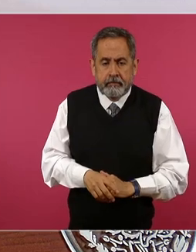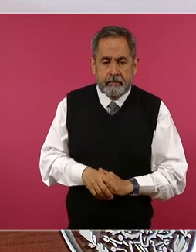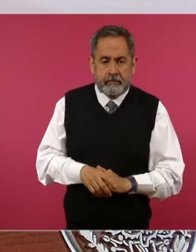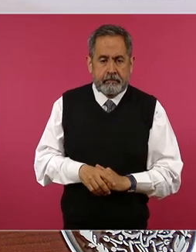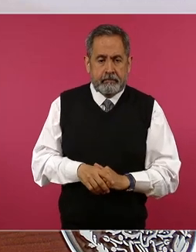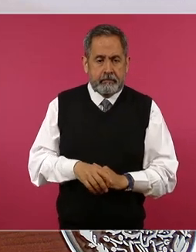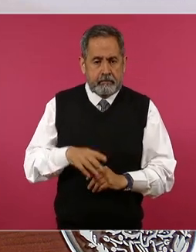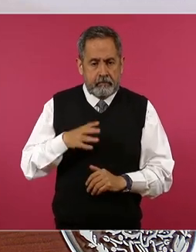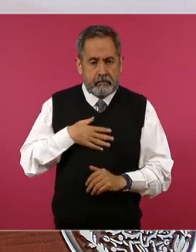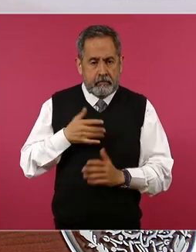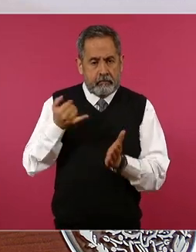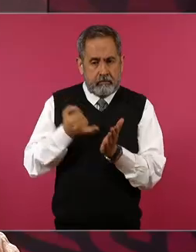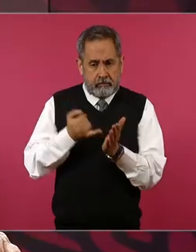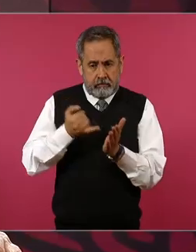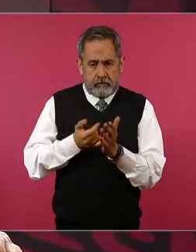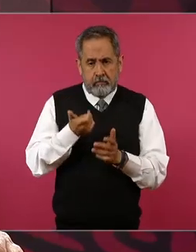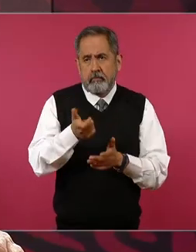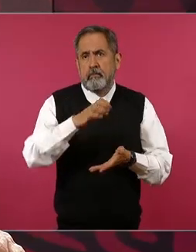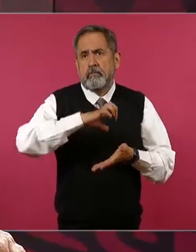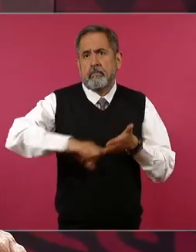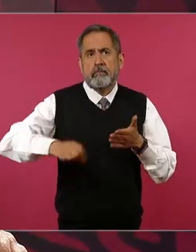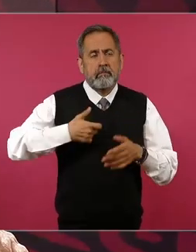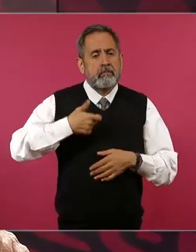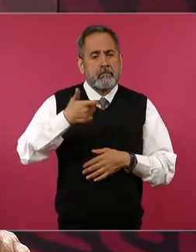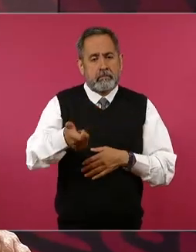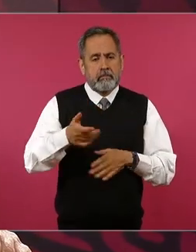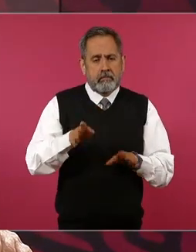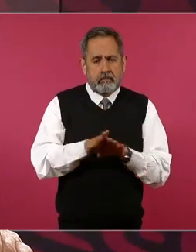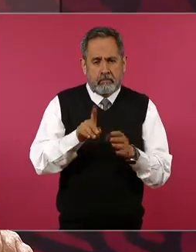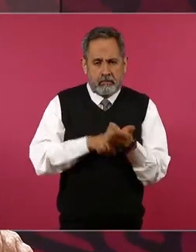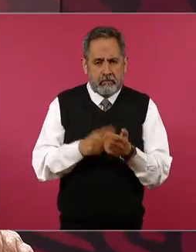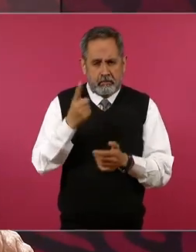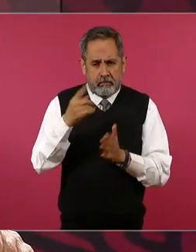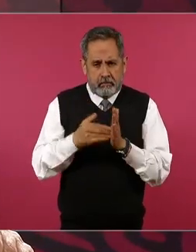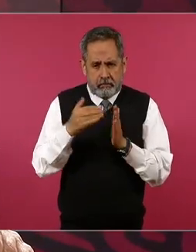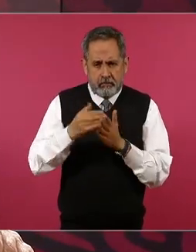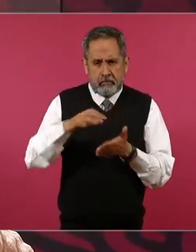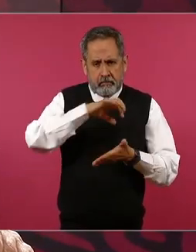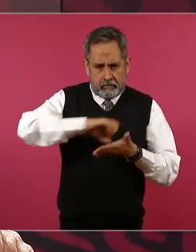pagué de impuestos como un millón